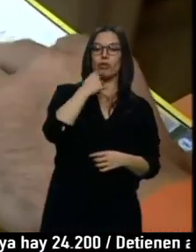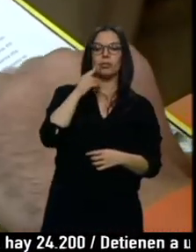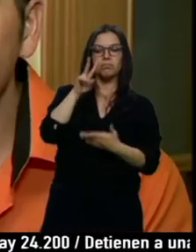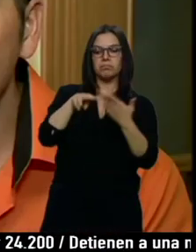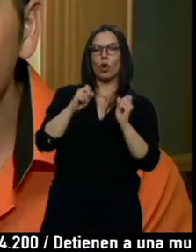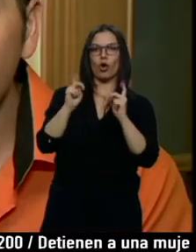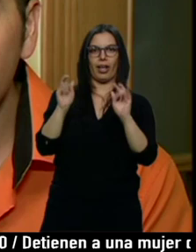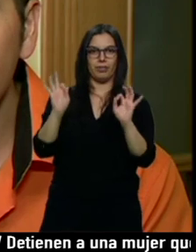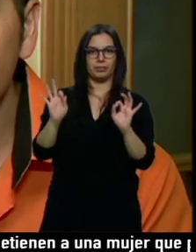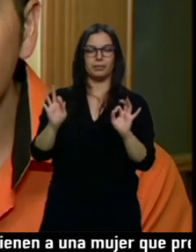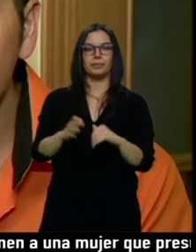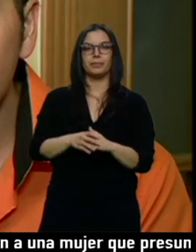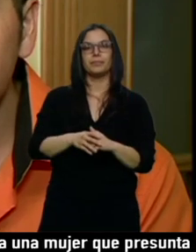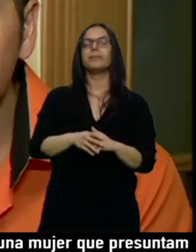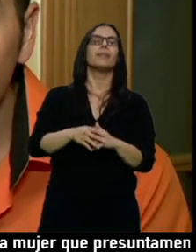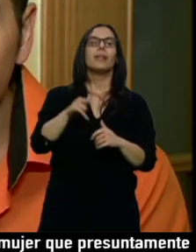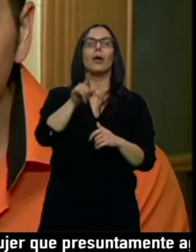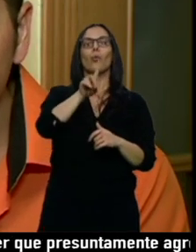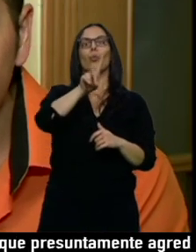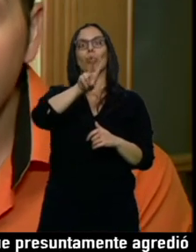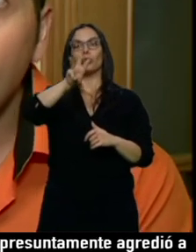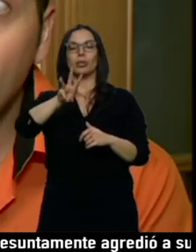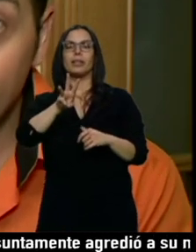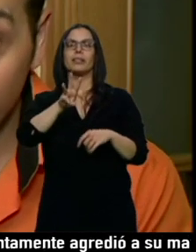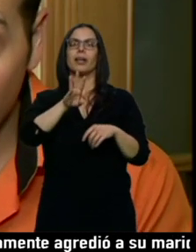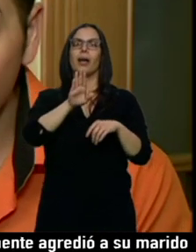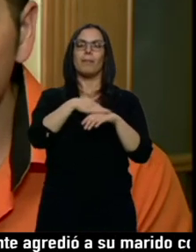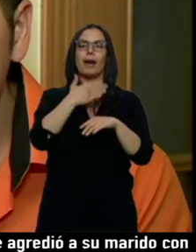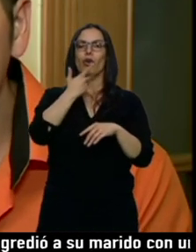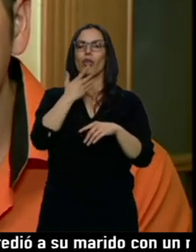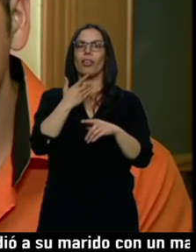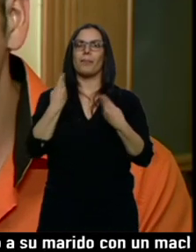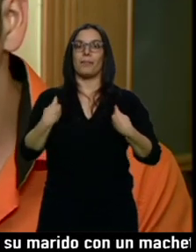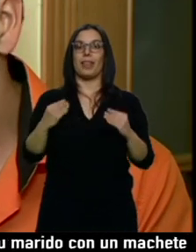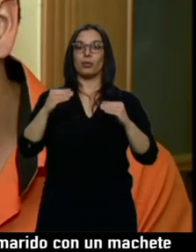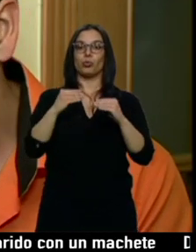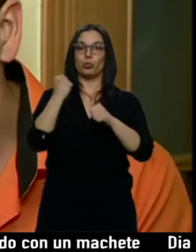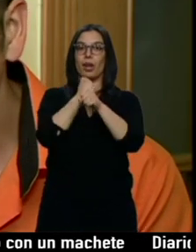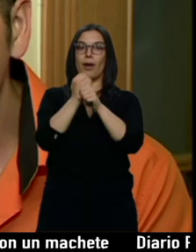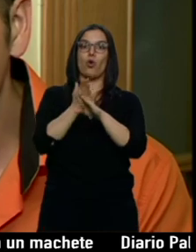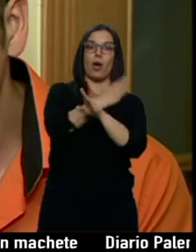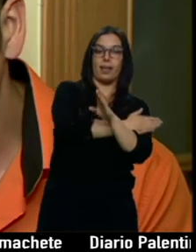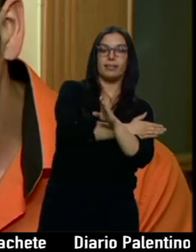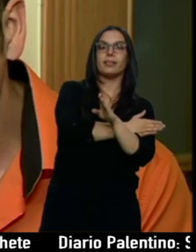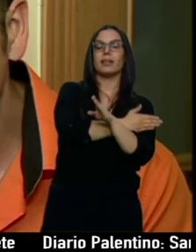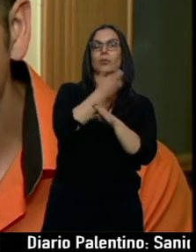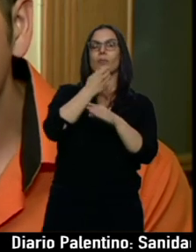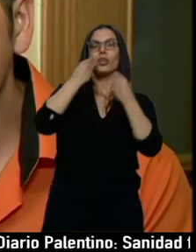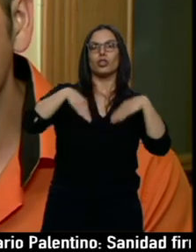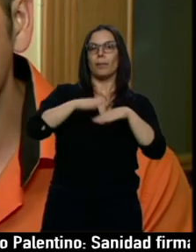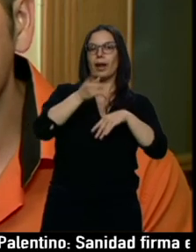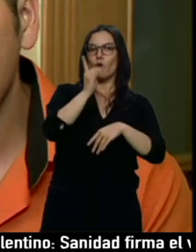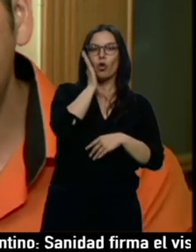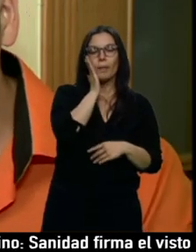hilo conductor para poder conocer mucha otra trayectoria que tenía, era anterior al programa, por ejemplo las historias para no dormir, historia de la frivolidad,